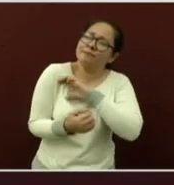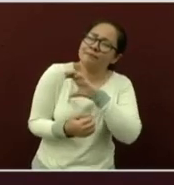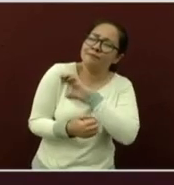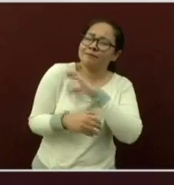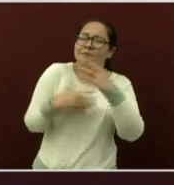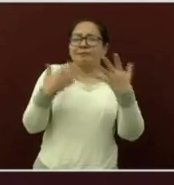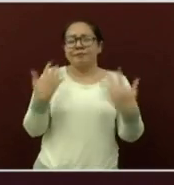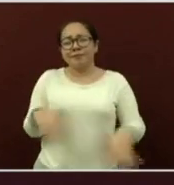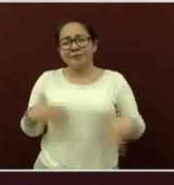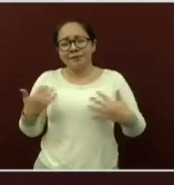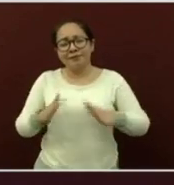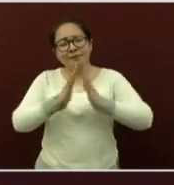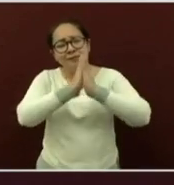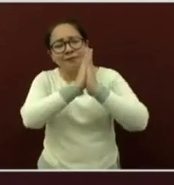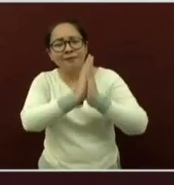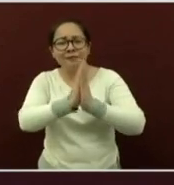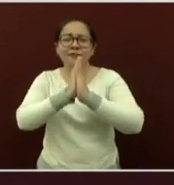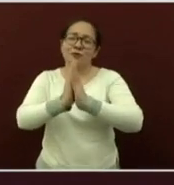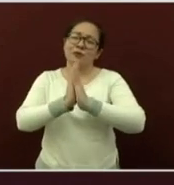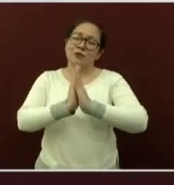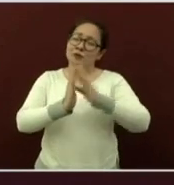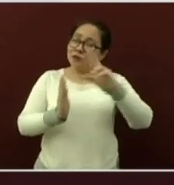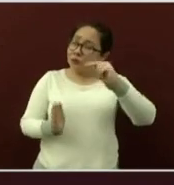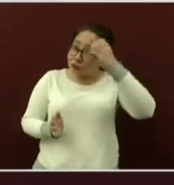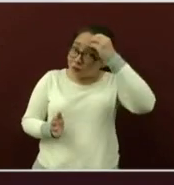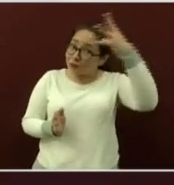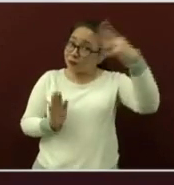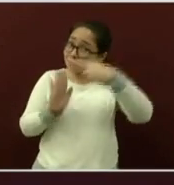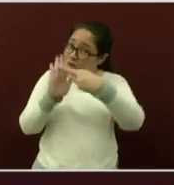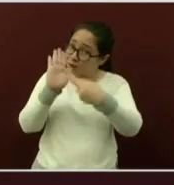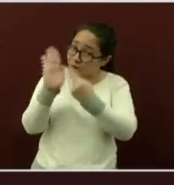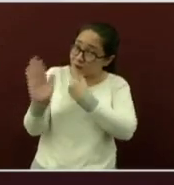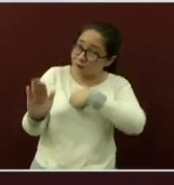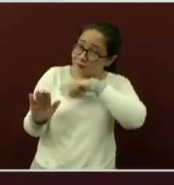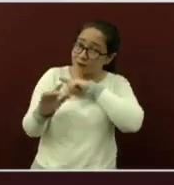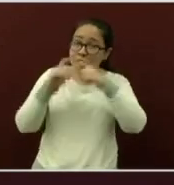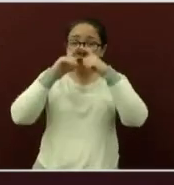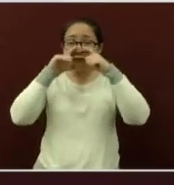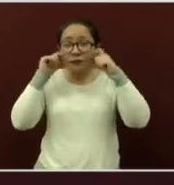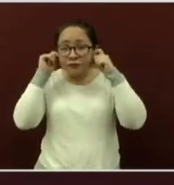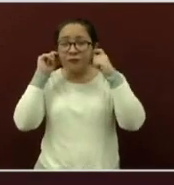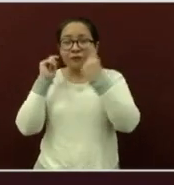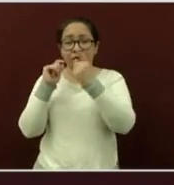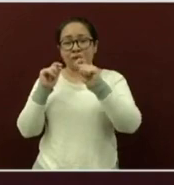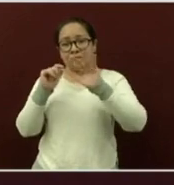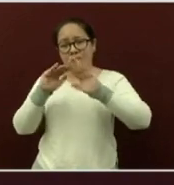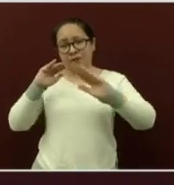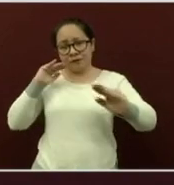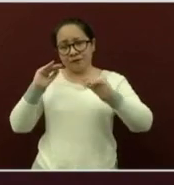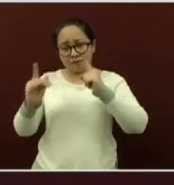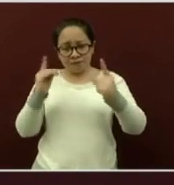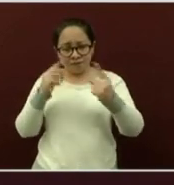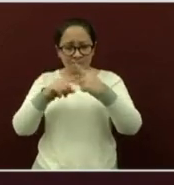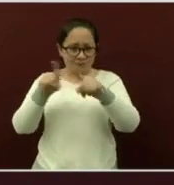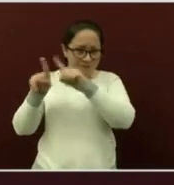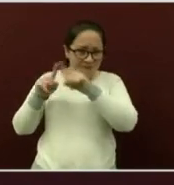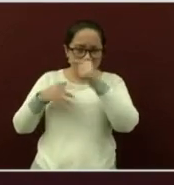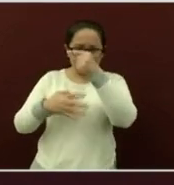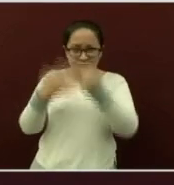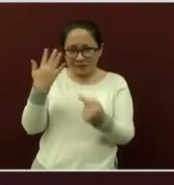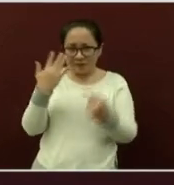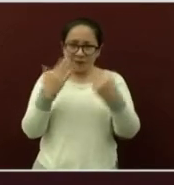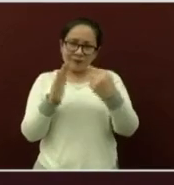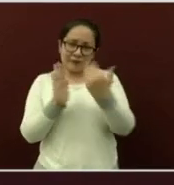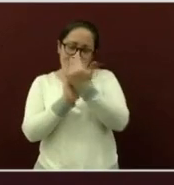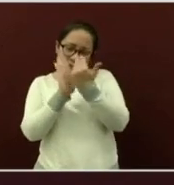por favor no aflojen las medidas de protección sanitaria y sigan las indicaciones del plan